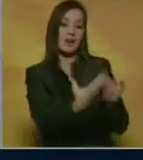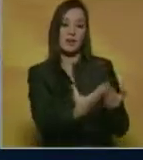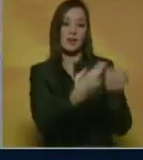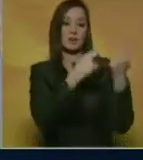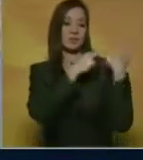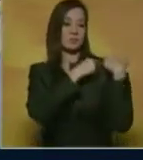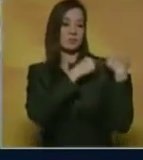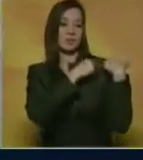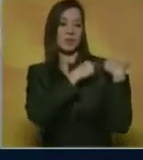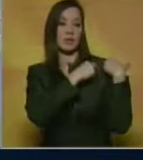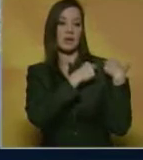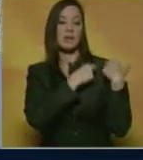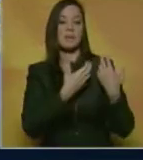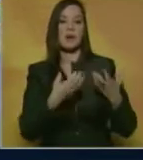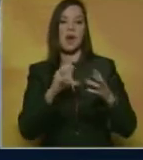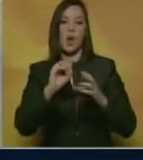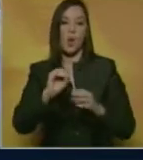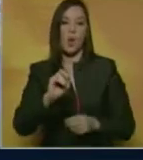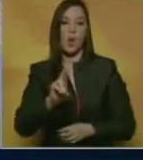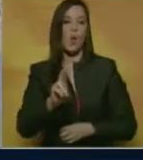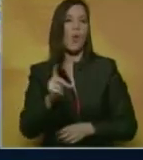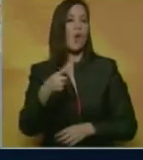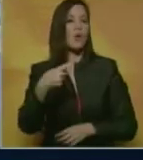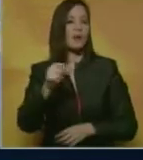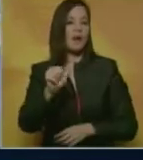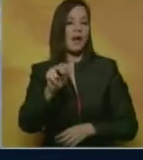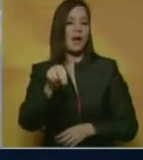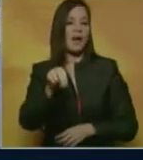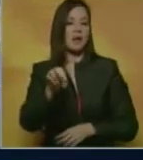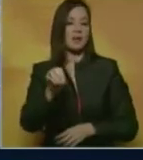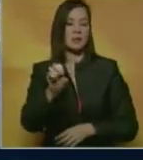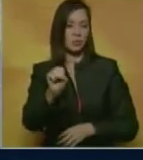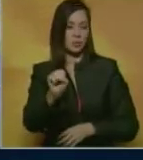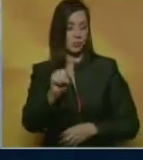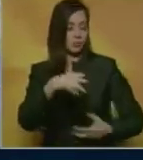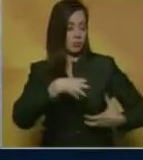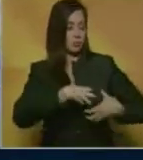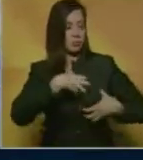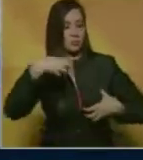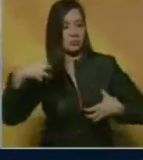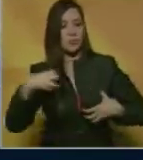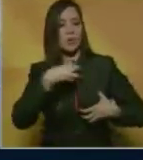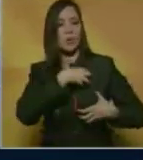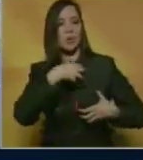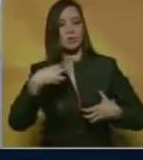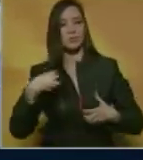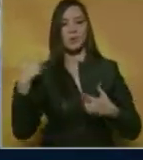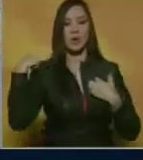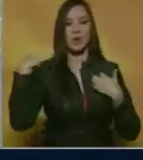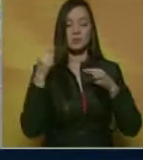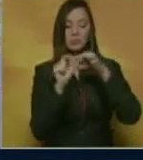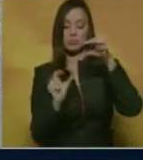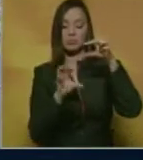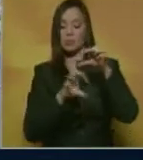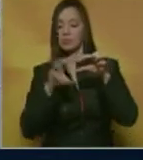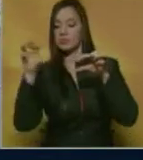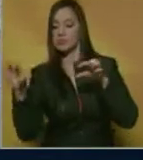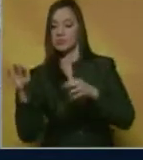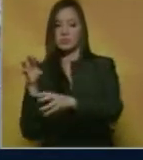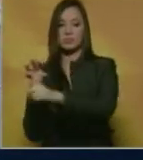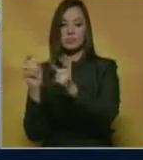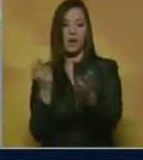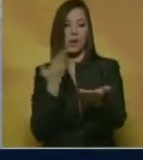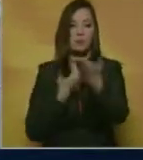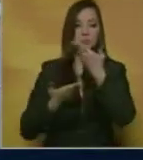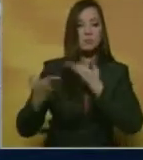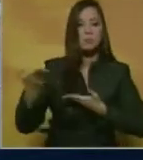entregado para donación de órganos. La organización que fue al final un grupo de médicos venezolanos a nivel nacional que se pusieron de acuerdo para crear